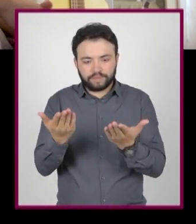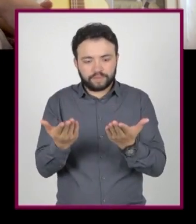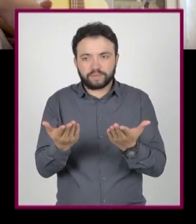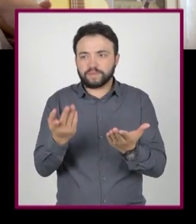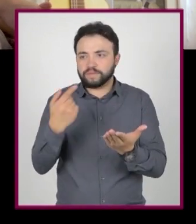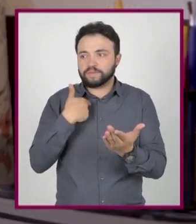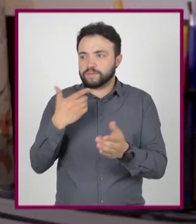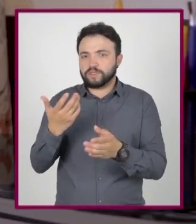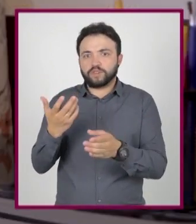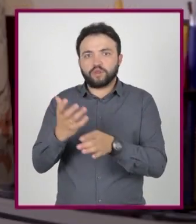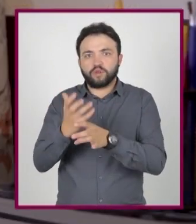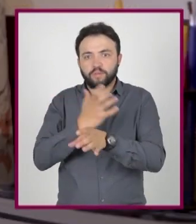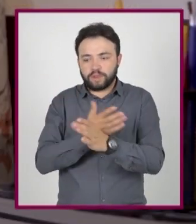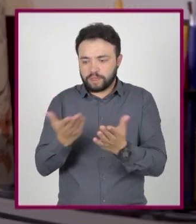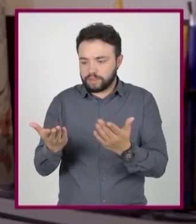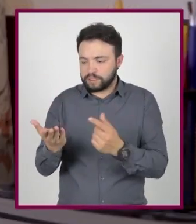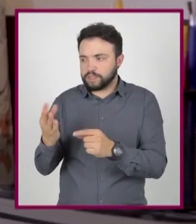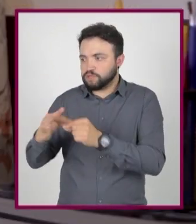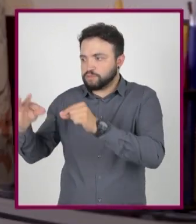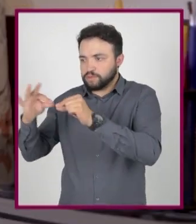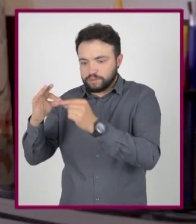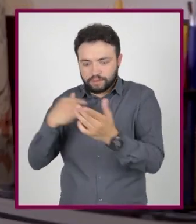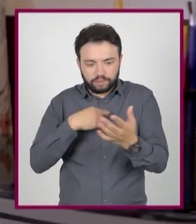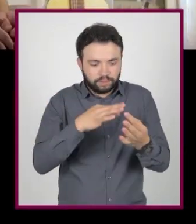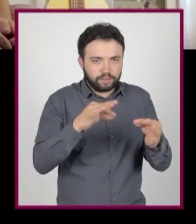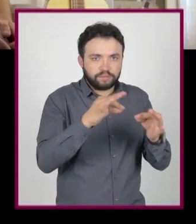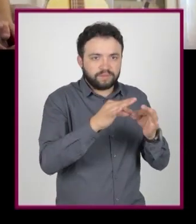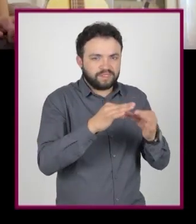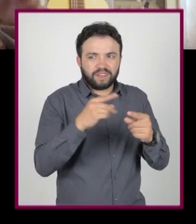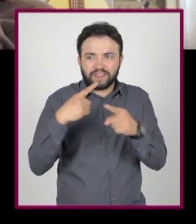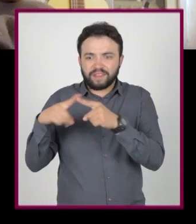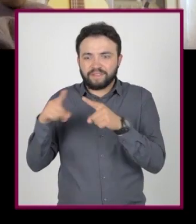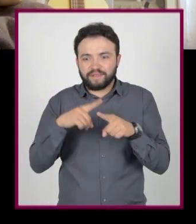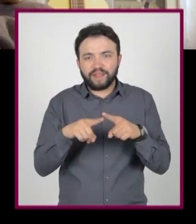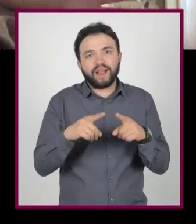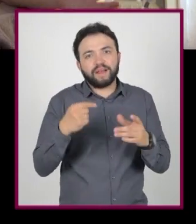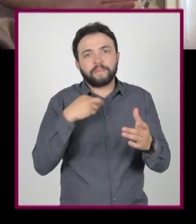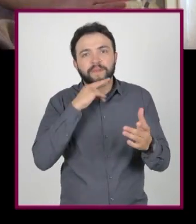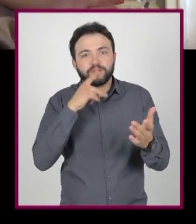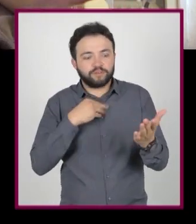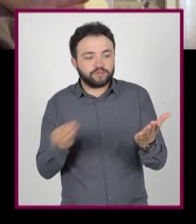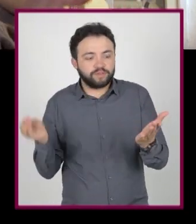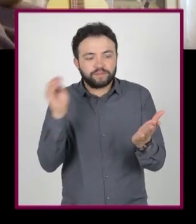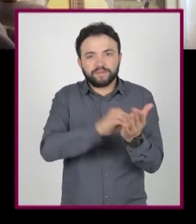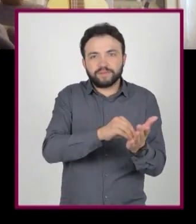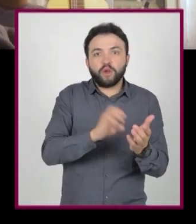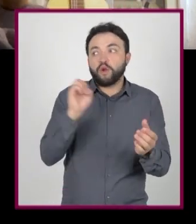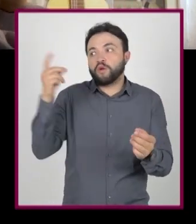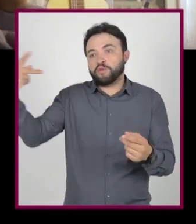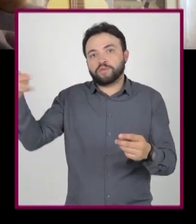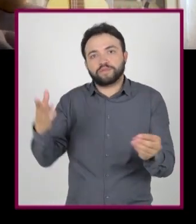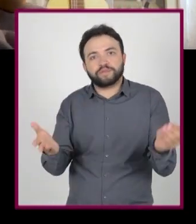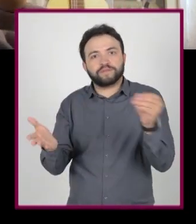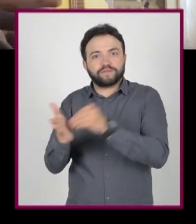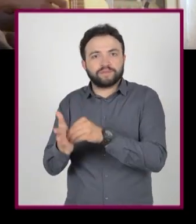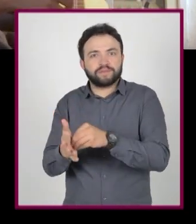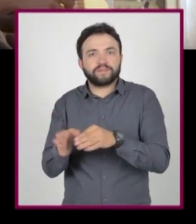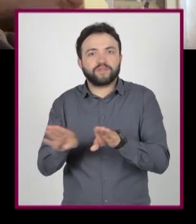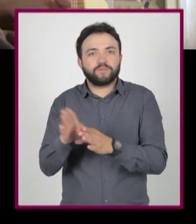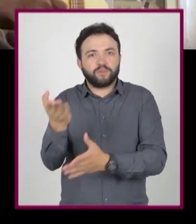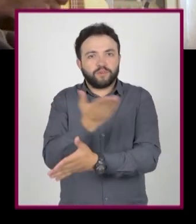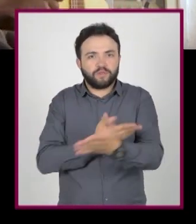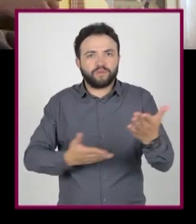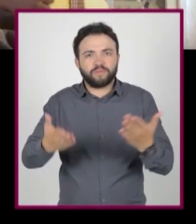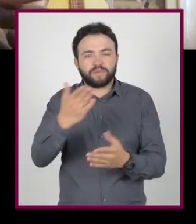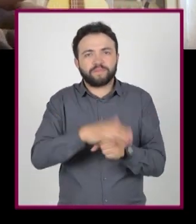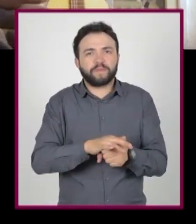pasé por alto un dato que los demás creen que es importante. Sí. Yo me distraigo mucho. Pero cuando termino preguntando a las